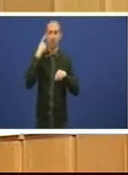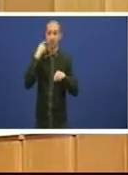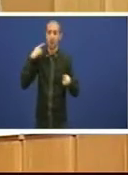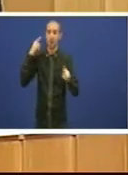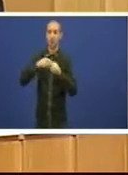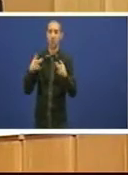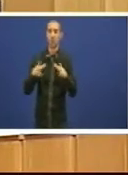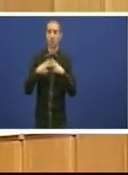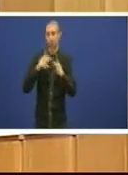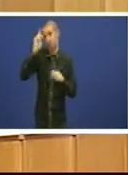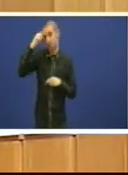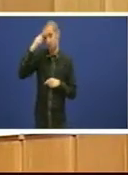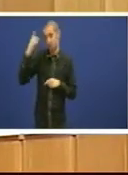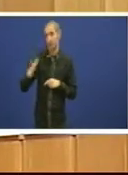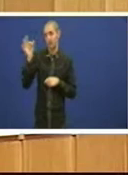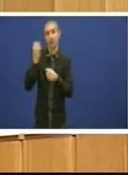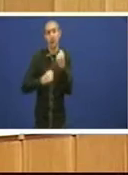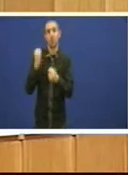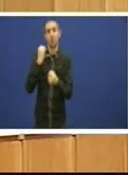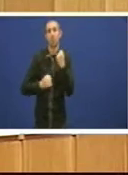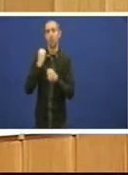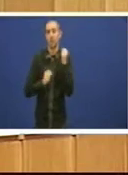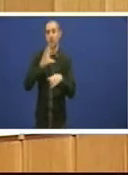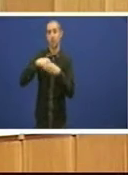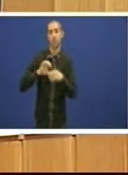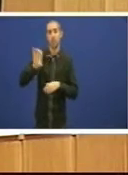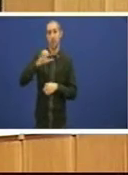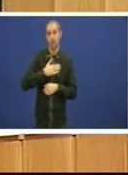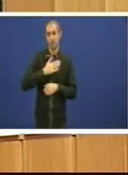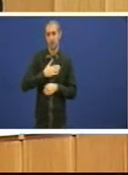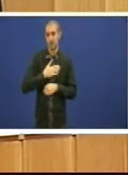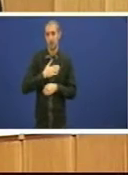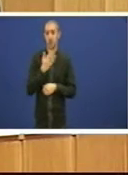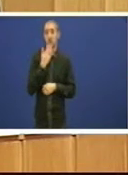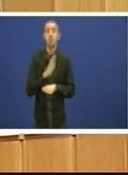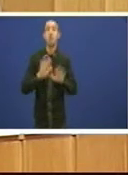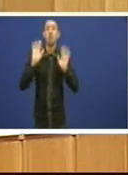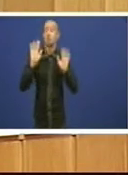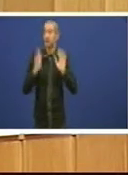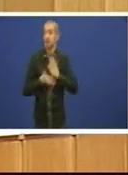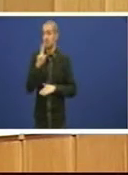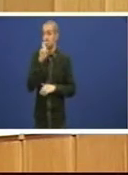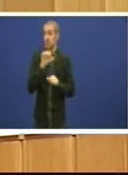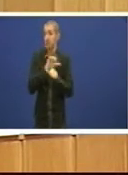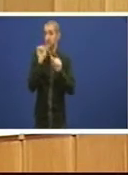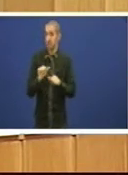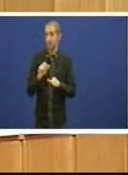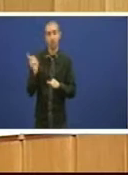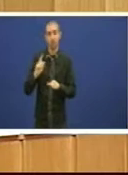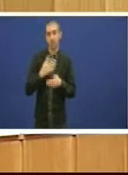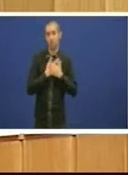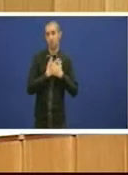cultural e económica no noso país mas parece que non é esa que non é esa desde logo a vontade